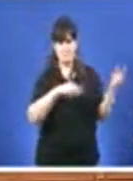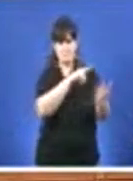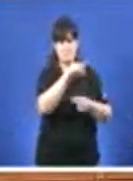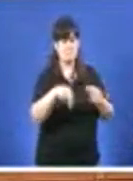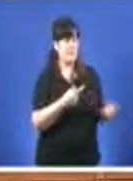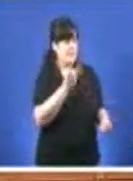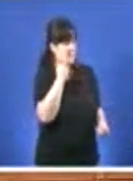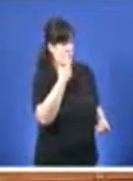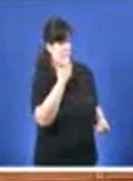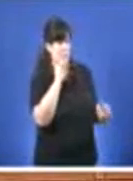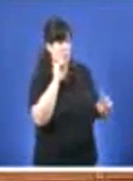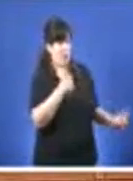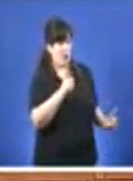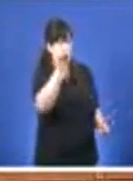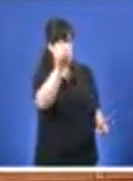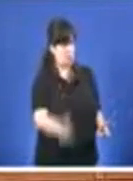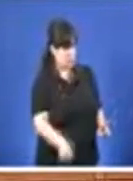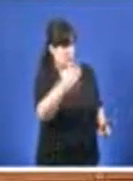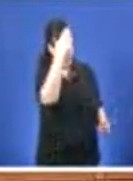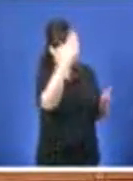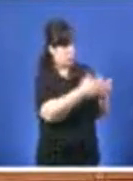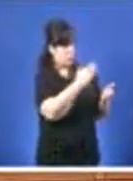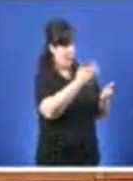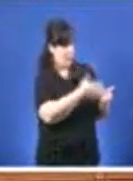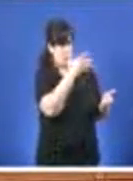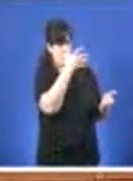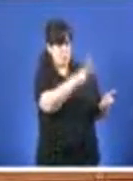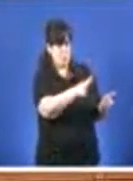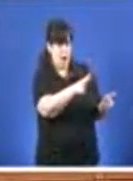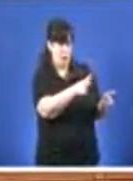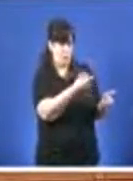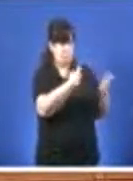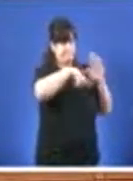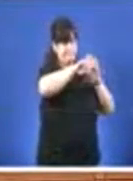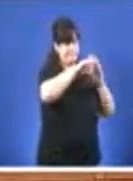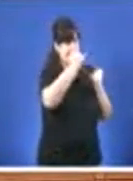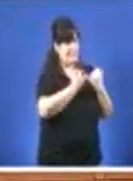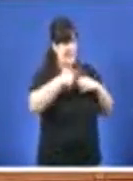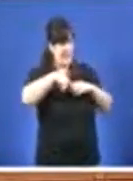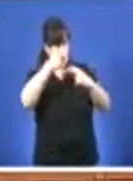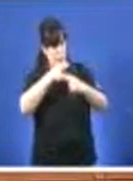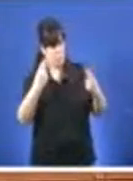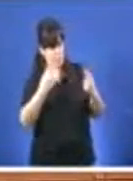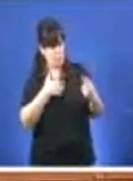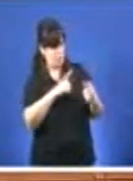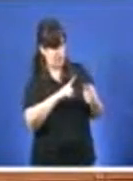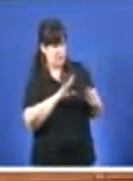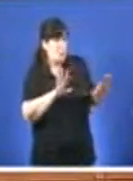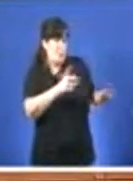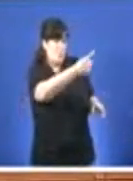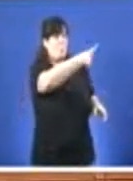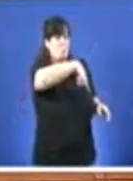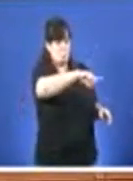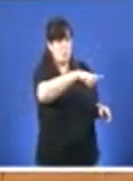imputado un señor nun sumario non pode ter ningún cargo público o que me sorprende como vostedes siguen con alcaldes plurimputados nos